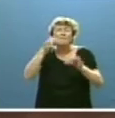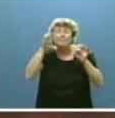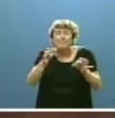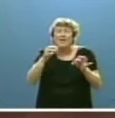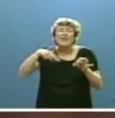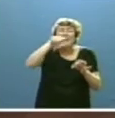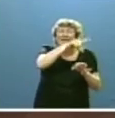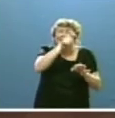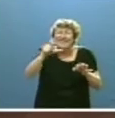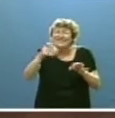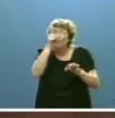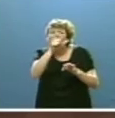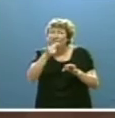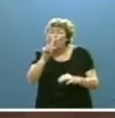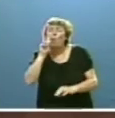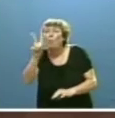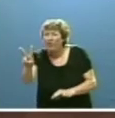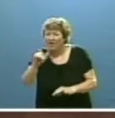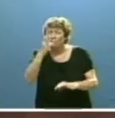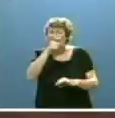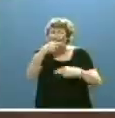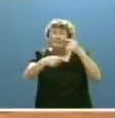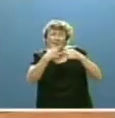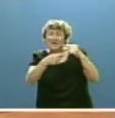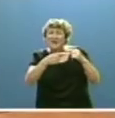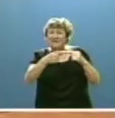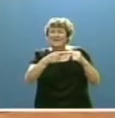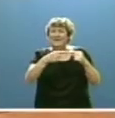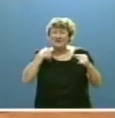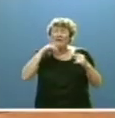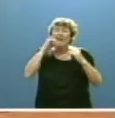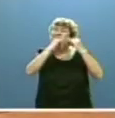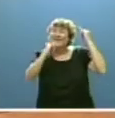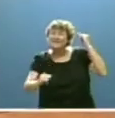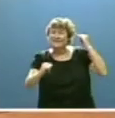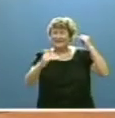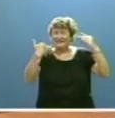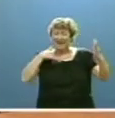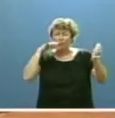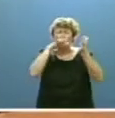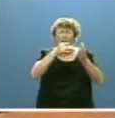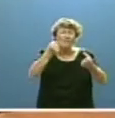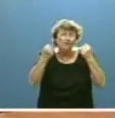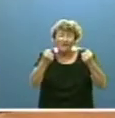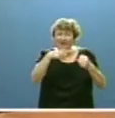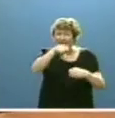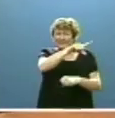percibida por muchas de las personas y familias a las que aquella crisis alcanzó más de lleno.